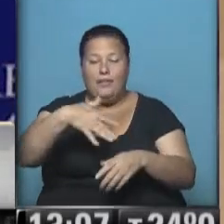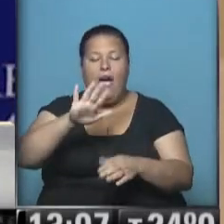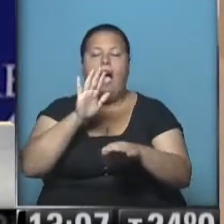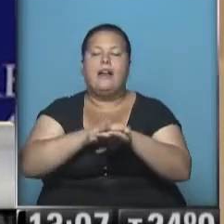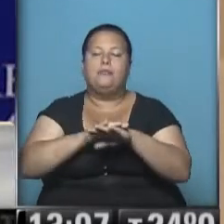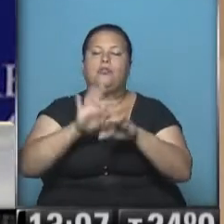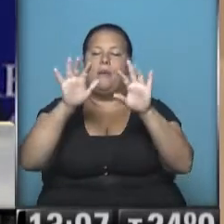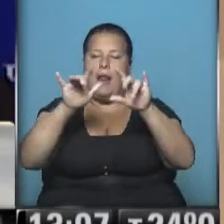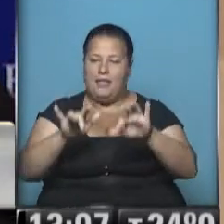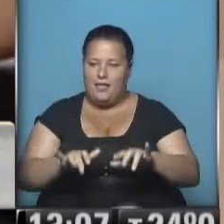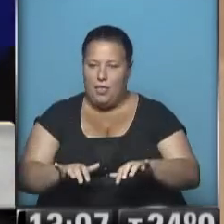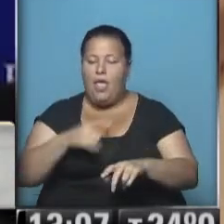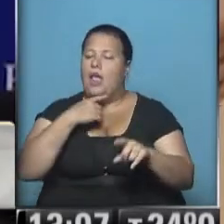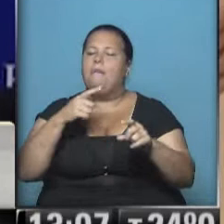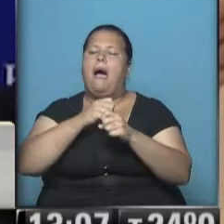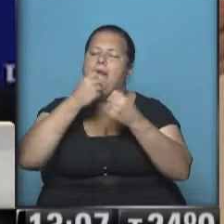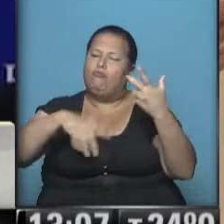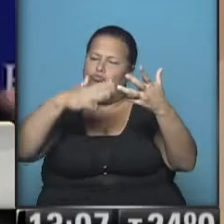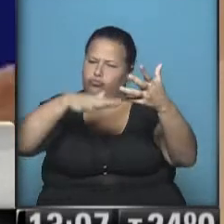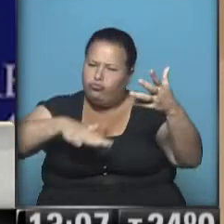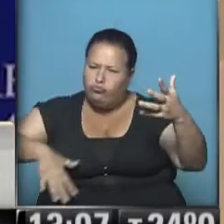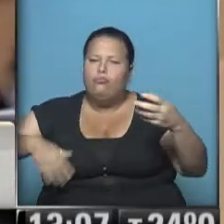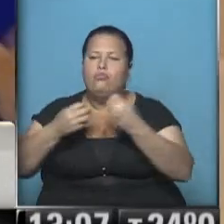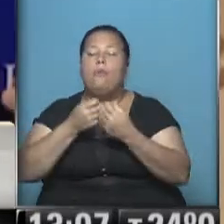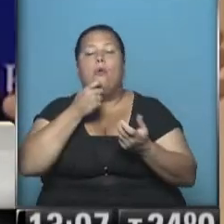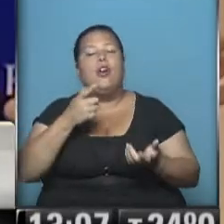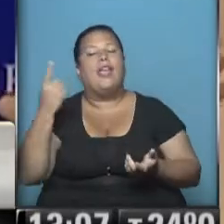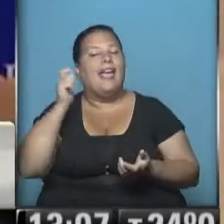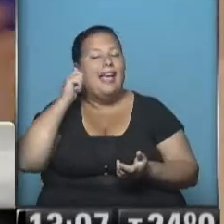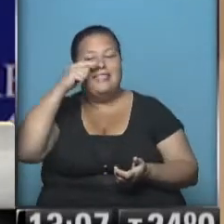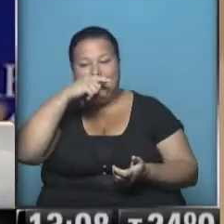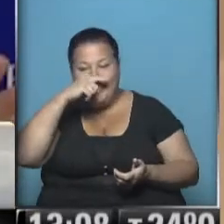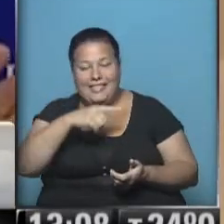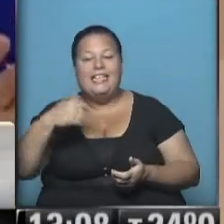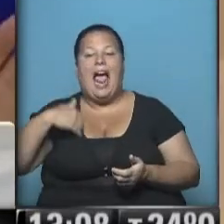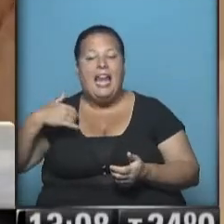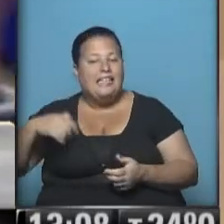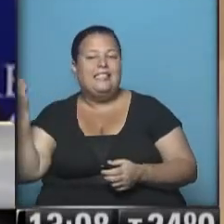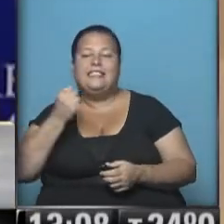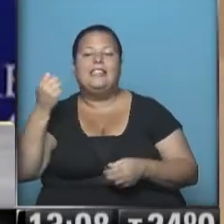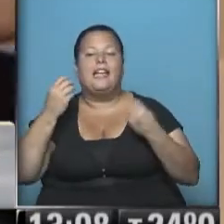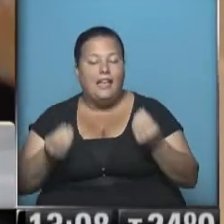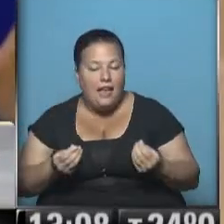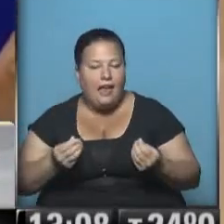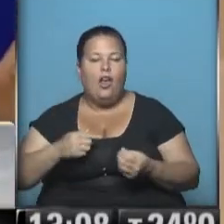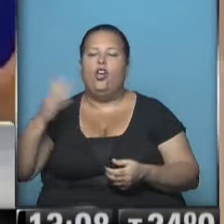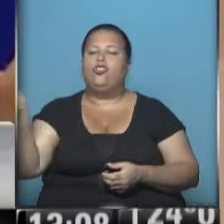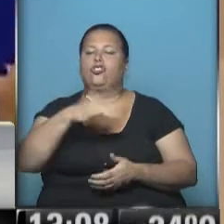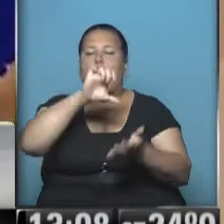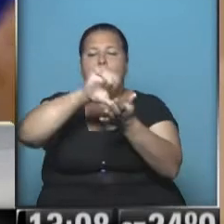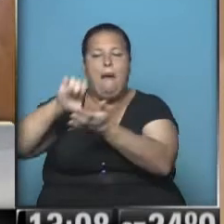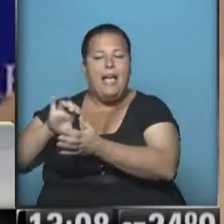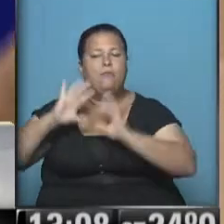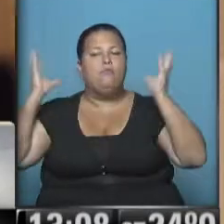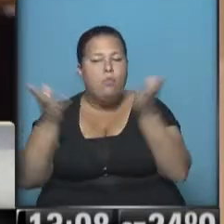de redactar, que va a ser lo más amplio posible, porque si hay algo que el G77 y la Argentina quieren es que todos los países del